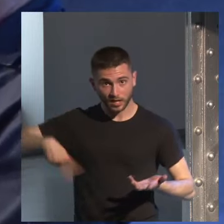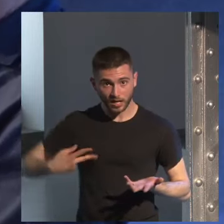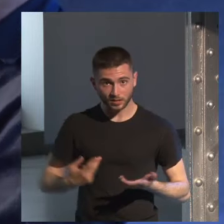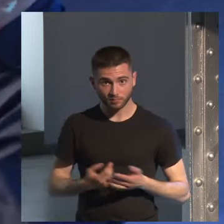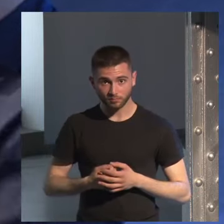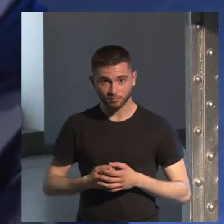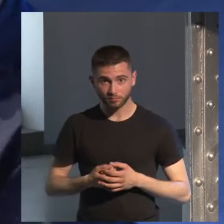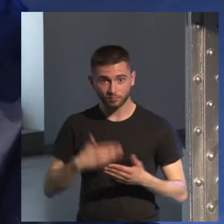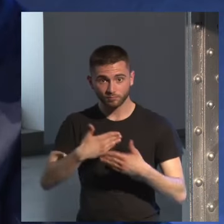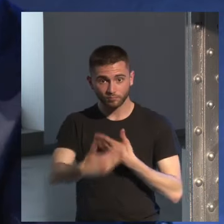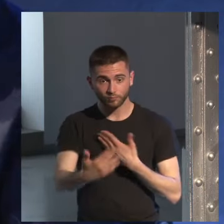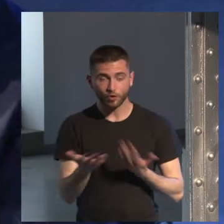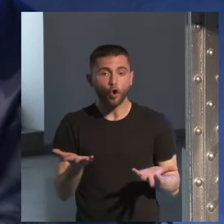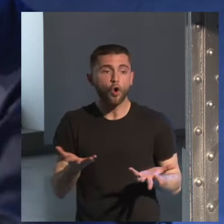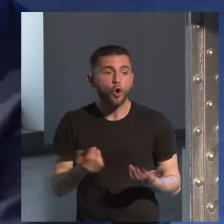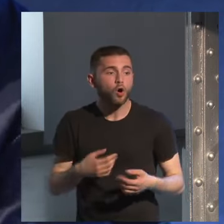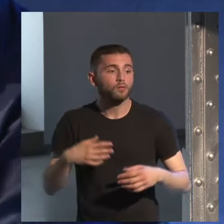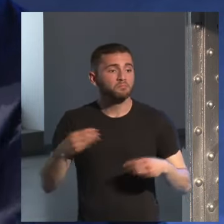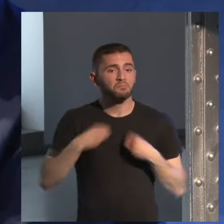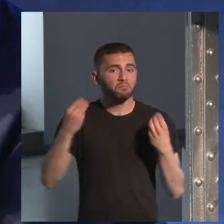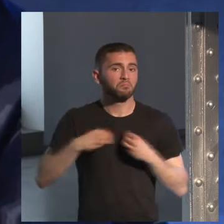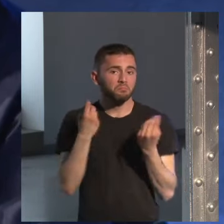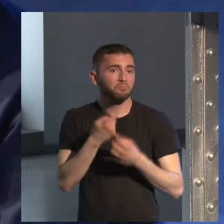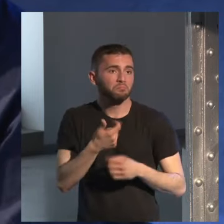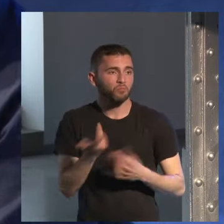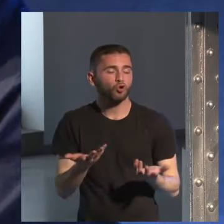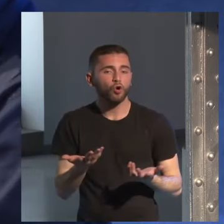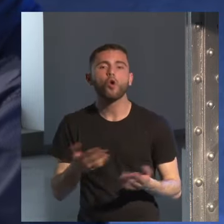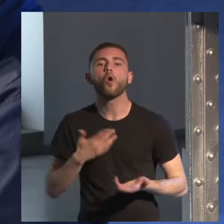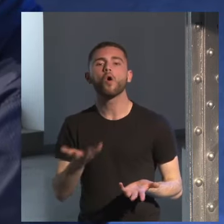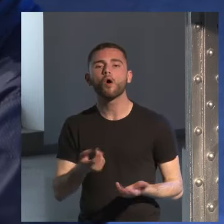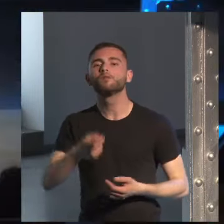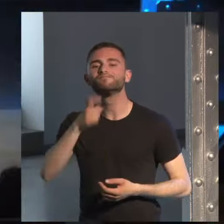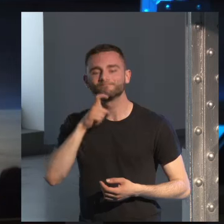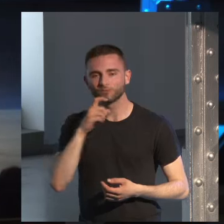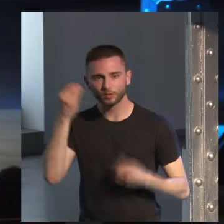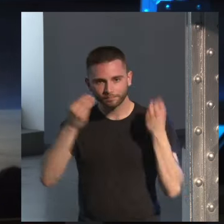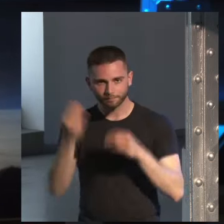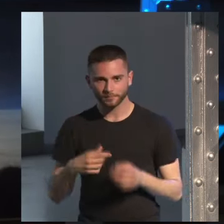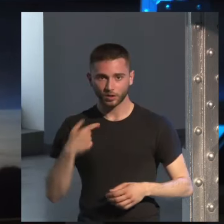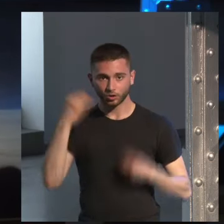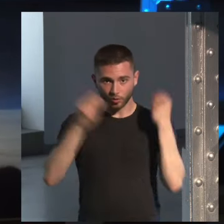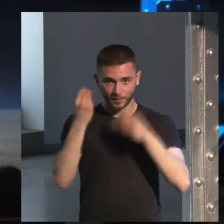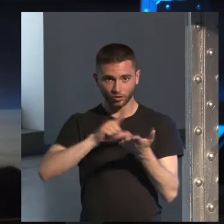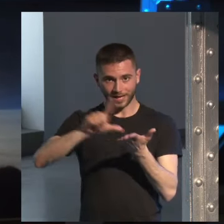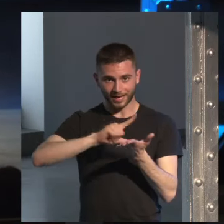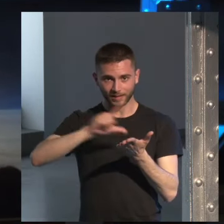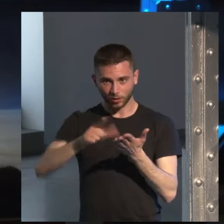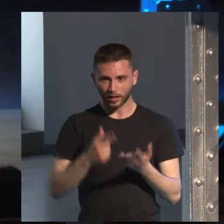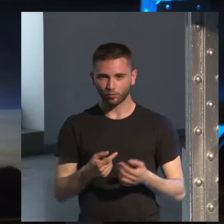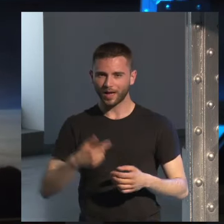literatura también solo como puro entretenimiento creéis que tiene que ser ambas cosas creo en la literatura como elemento de